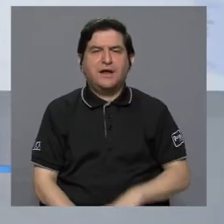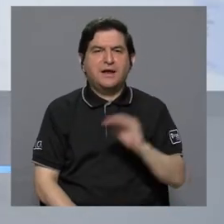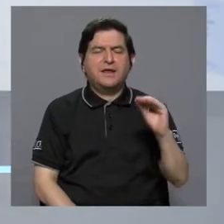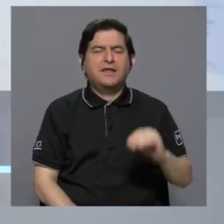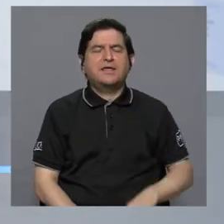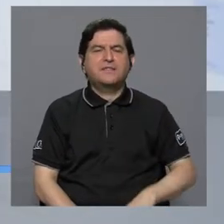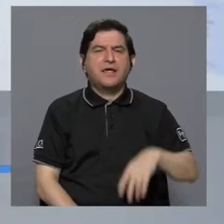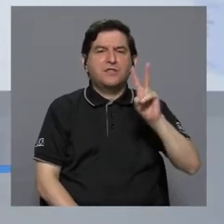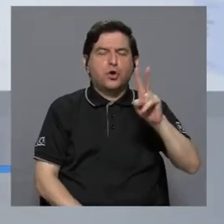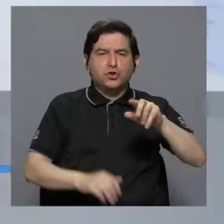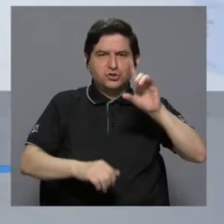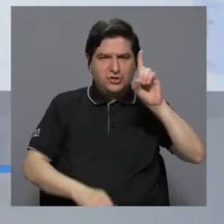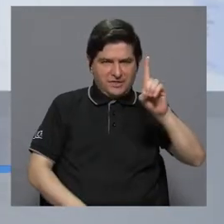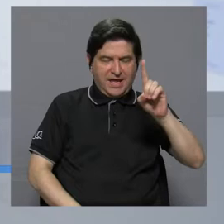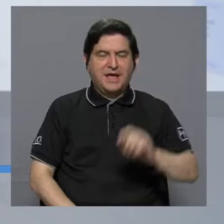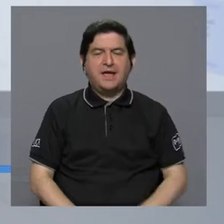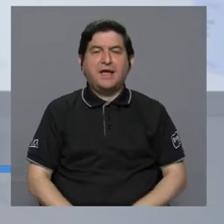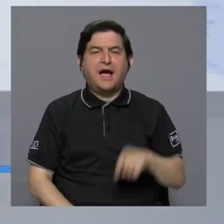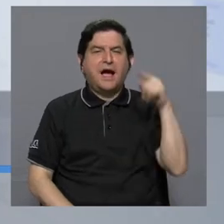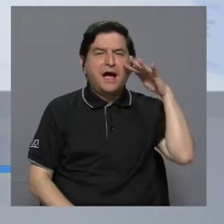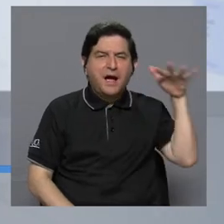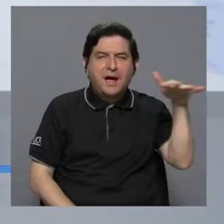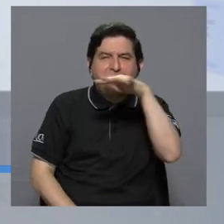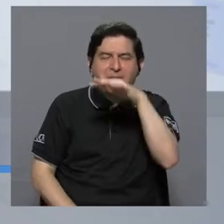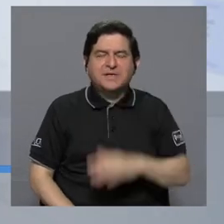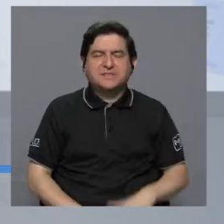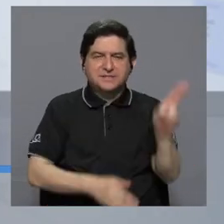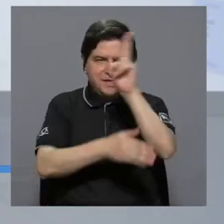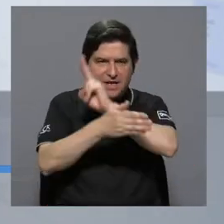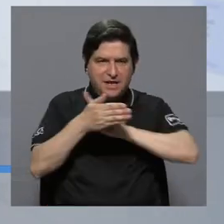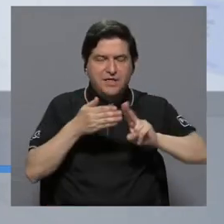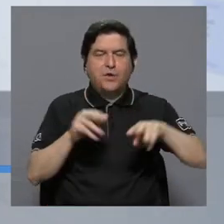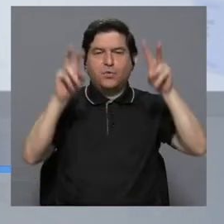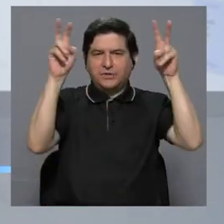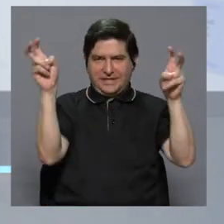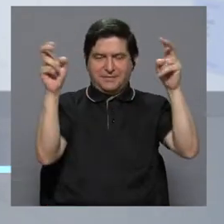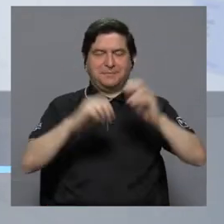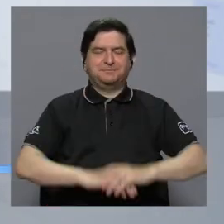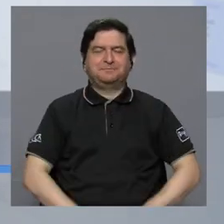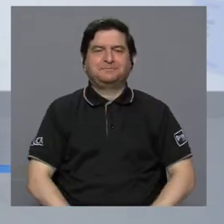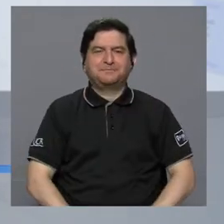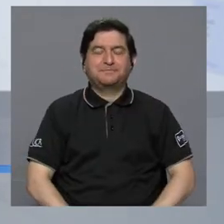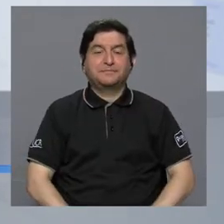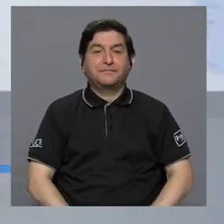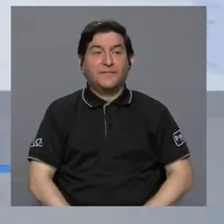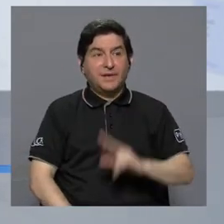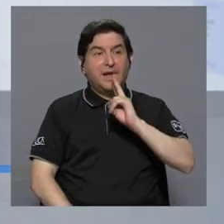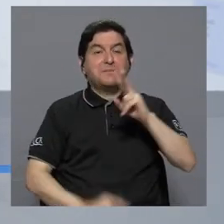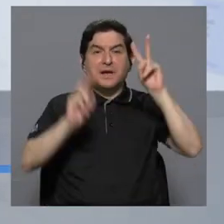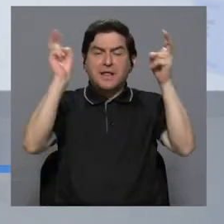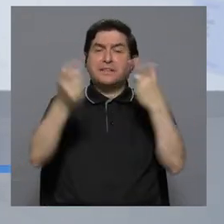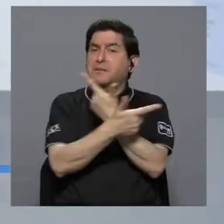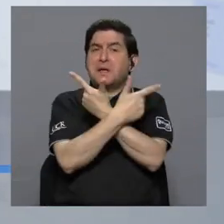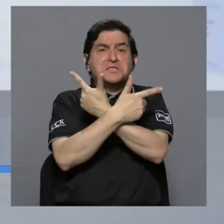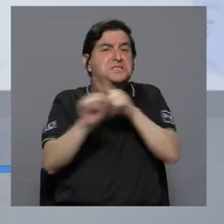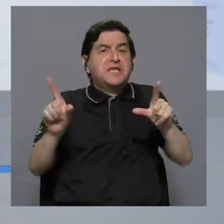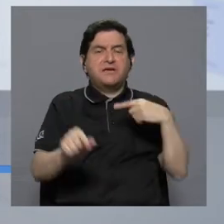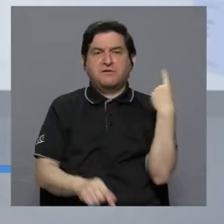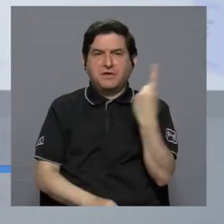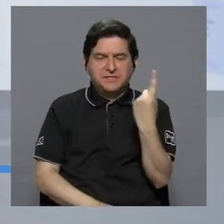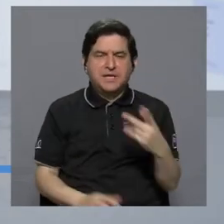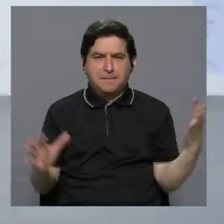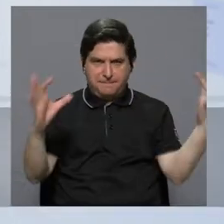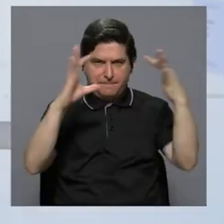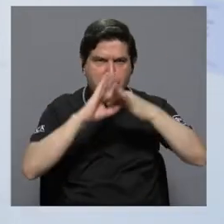bidimensional y el tema es el paisaje y el entorno universitario. Entonces el tema en realidad es libre siempre